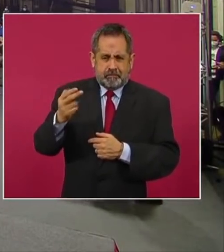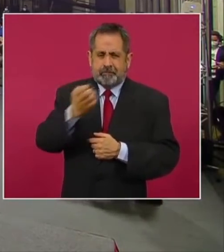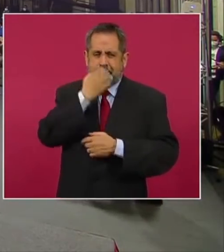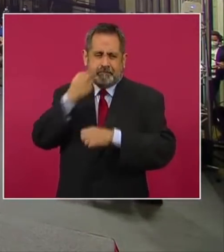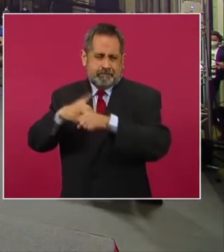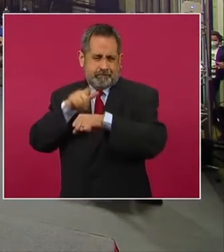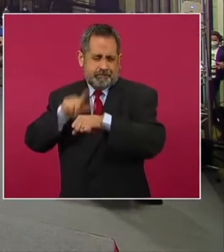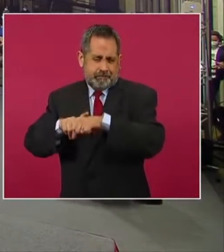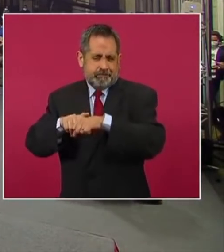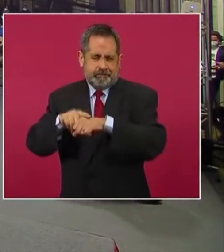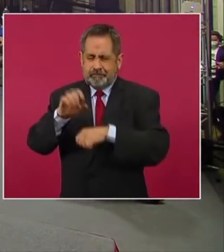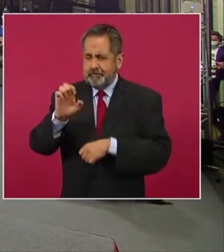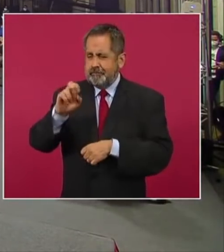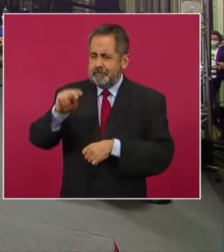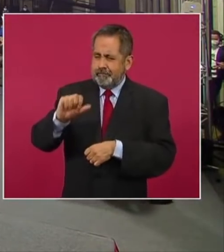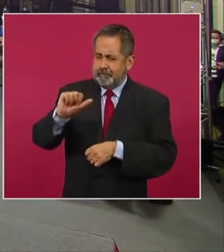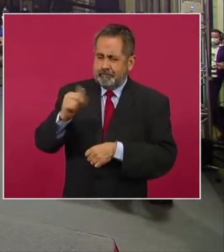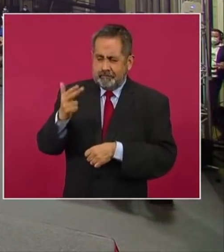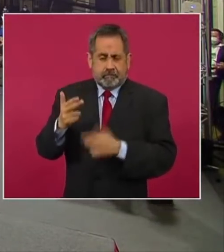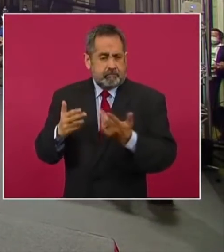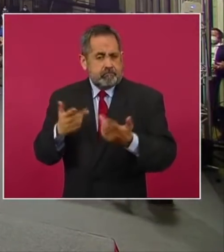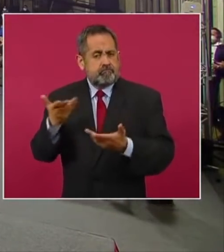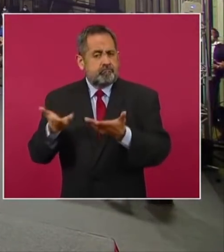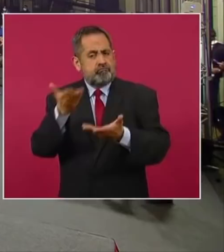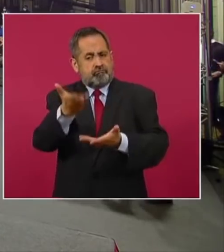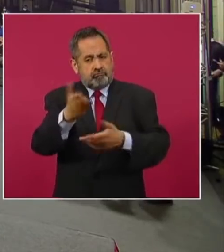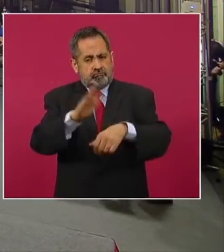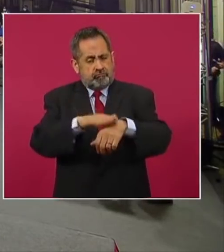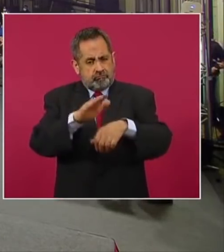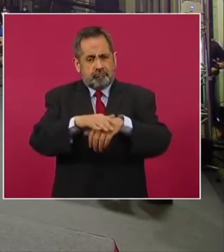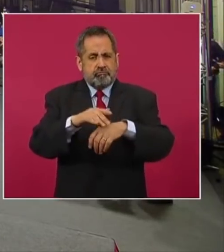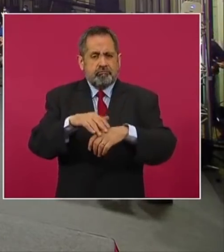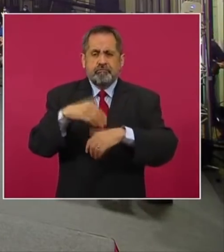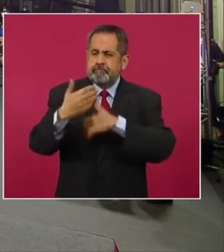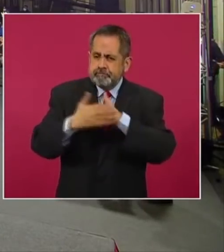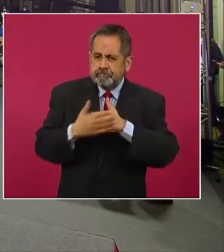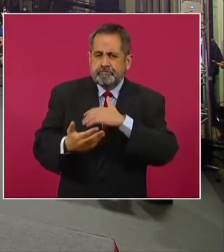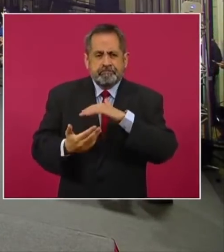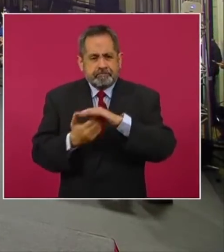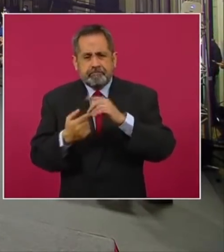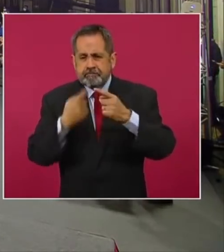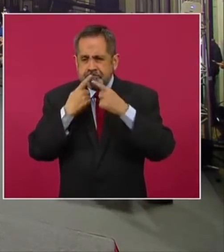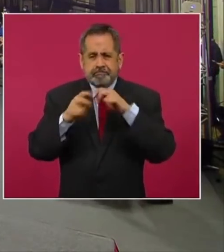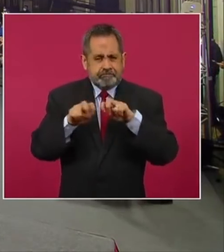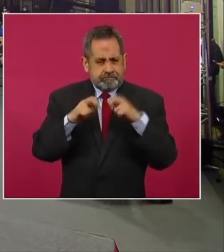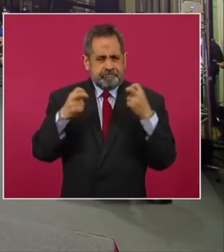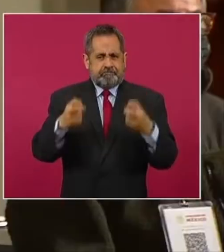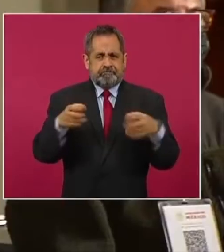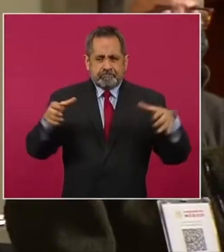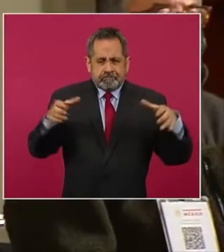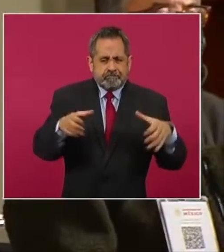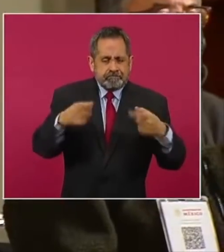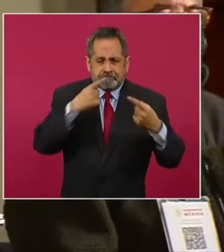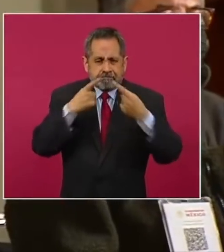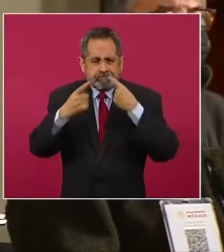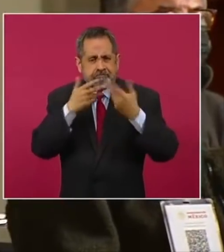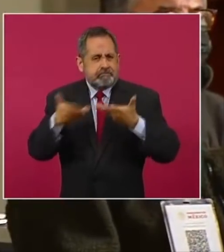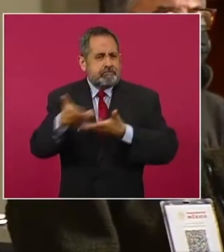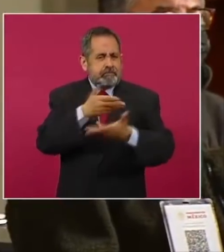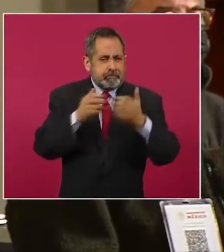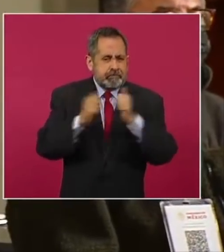Antropología e Historia, le han pedido concretamente mesas de trabajo para poder estar discutiendo su